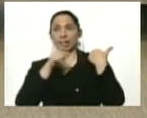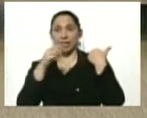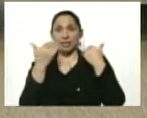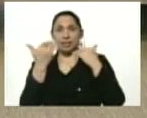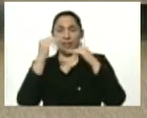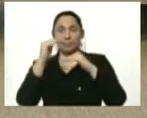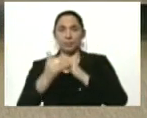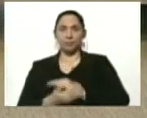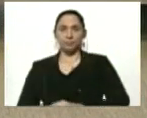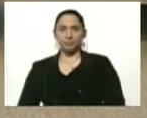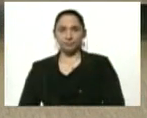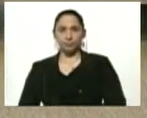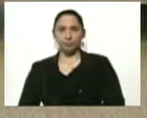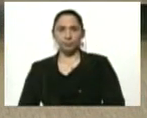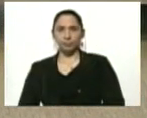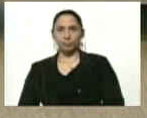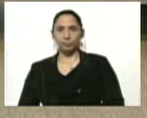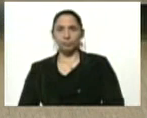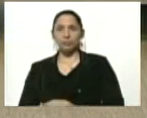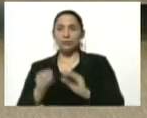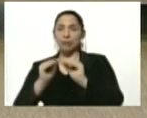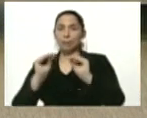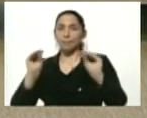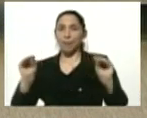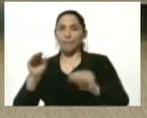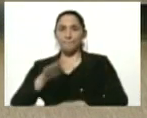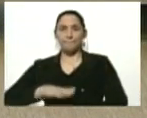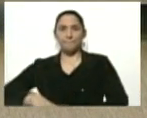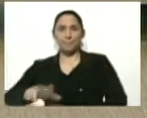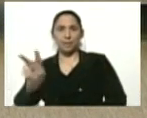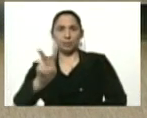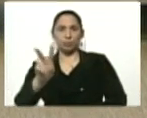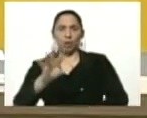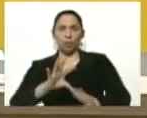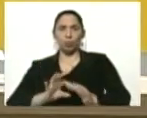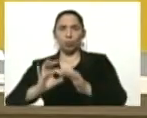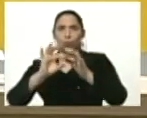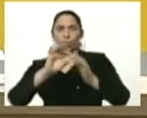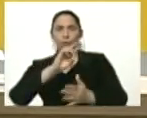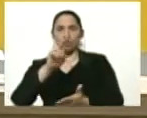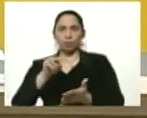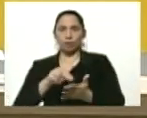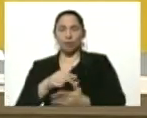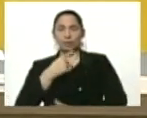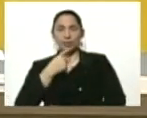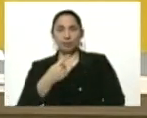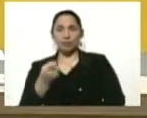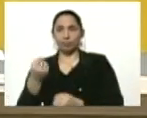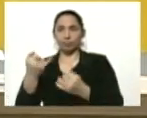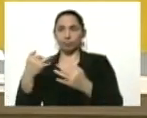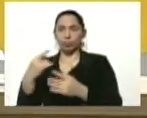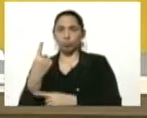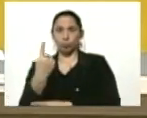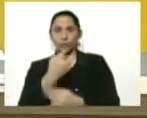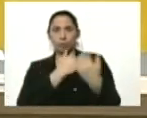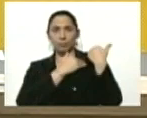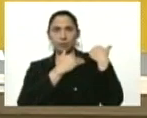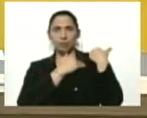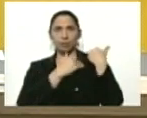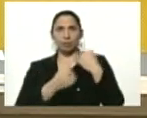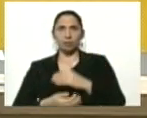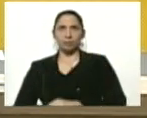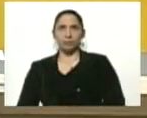a la que está llamada Venezuela toda en unión nacional. Decía uno de ellos, un representante,